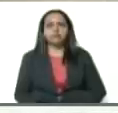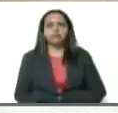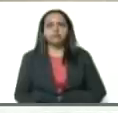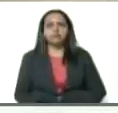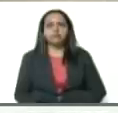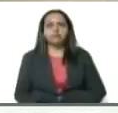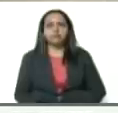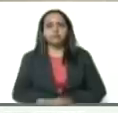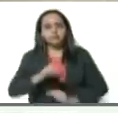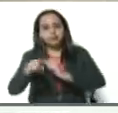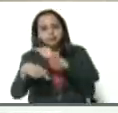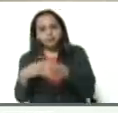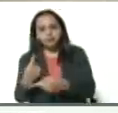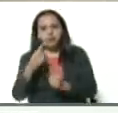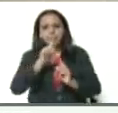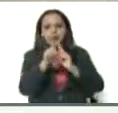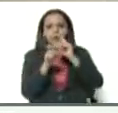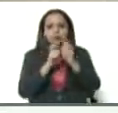Continuando en la encuesta.